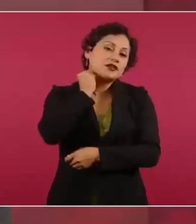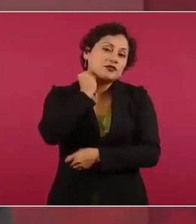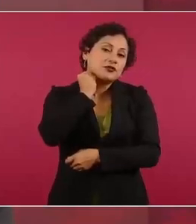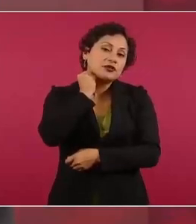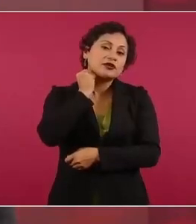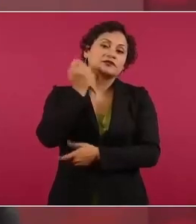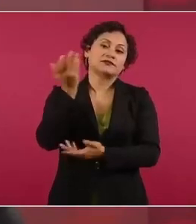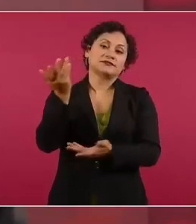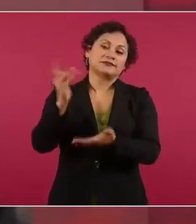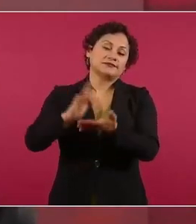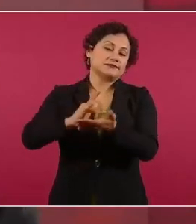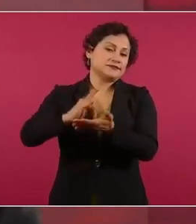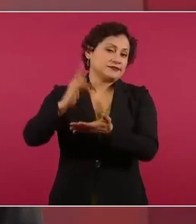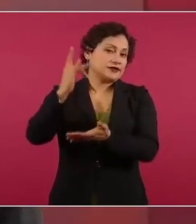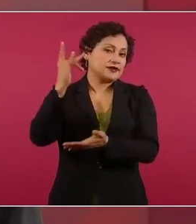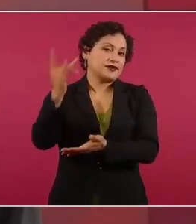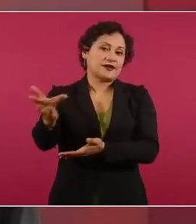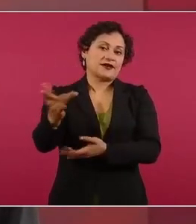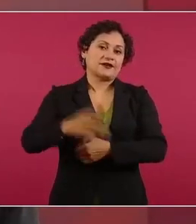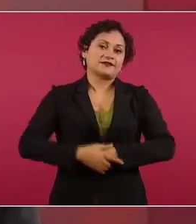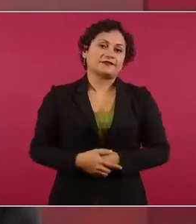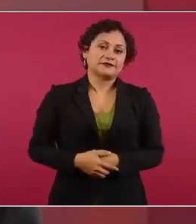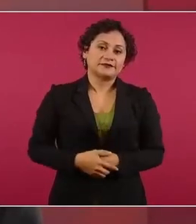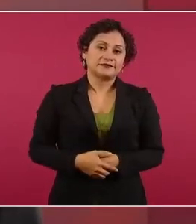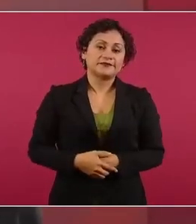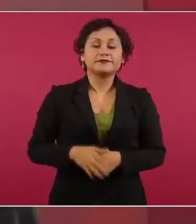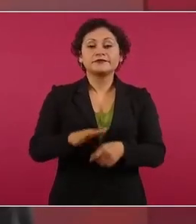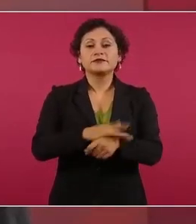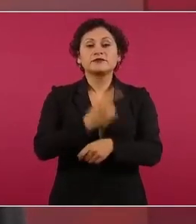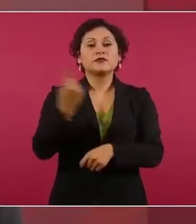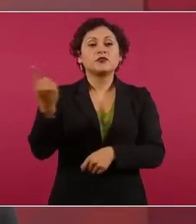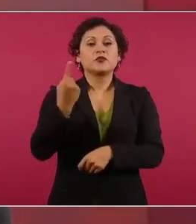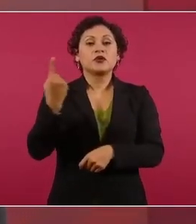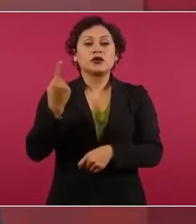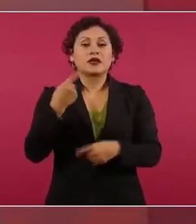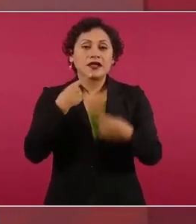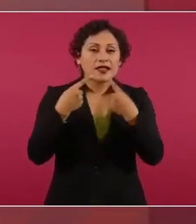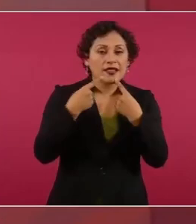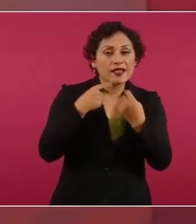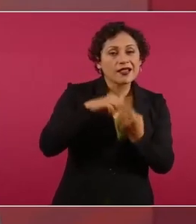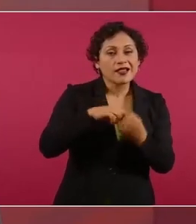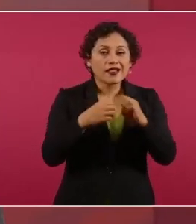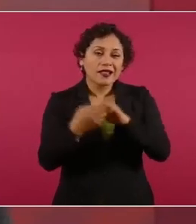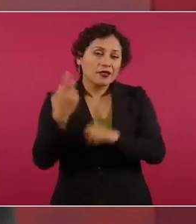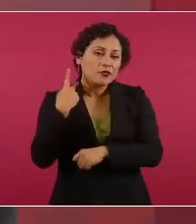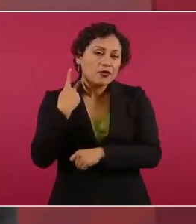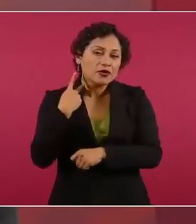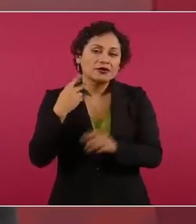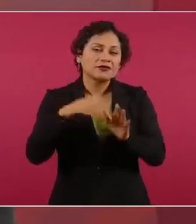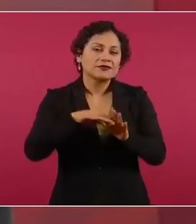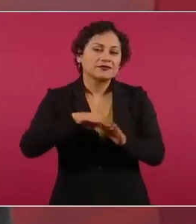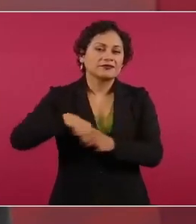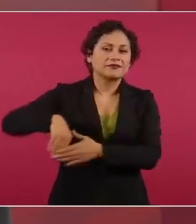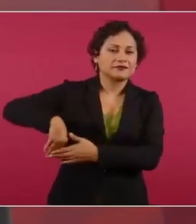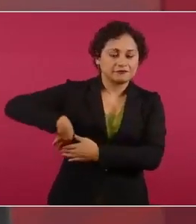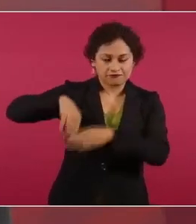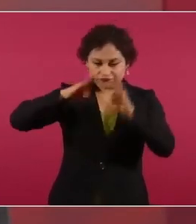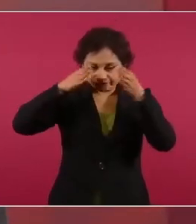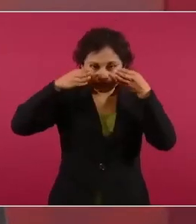porque también hicieron a un lado la politiquería, en otros casos